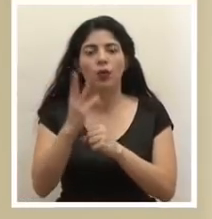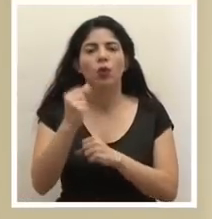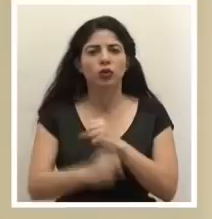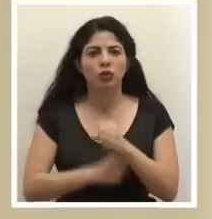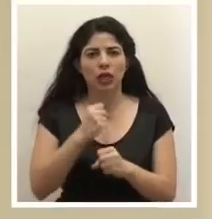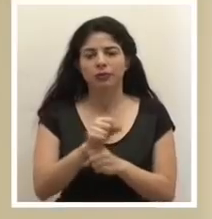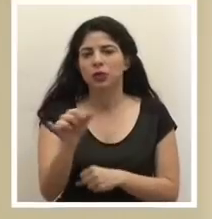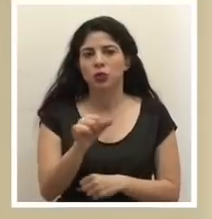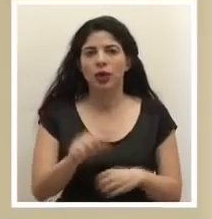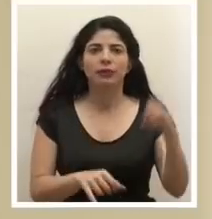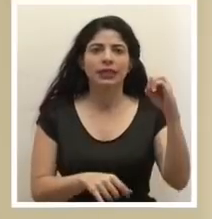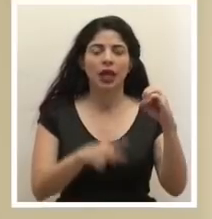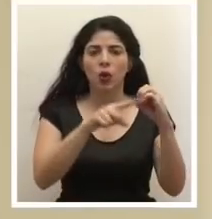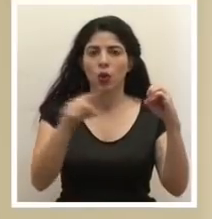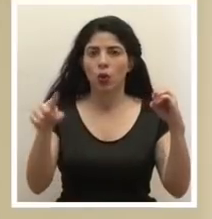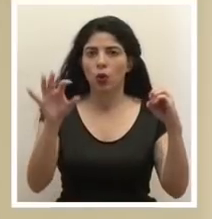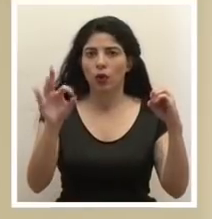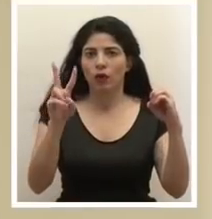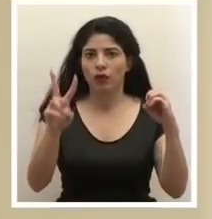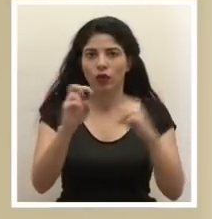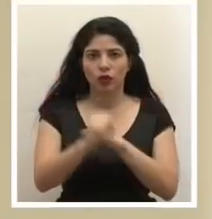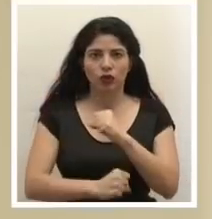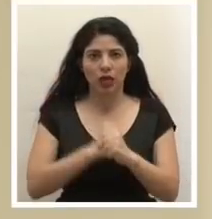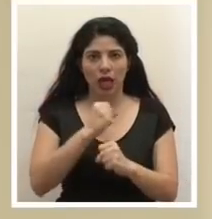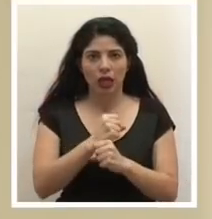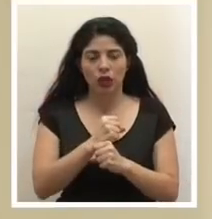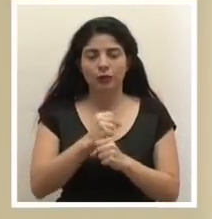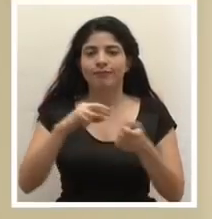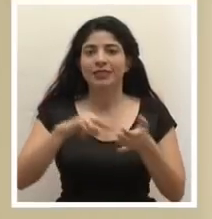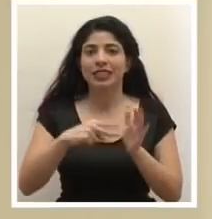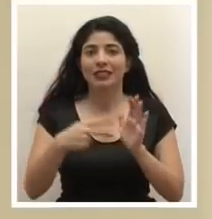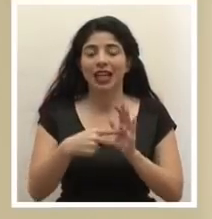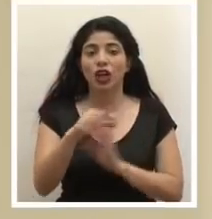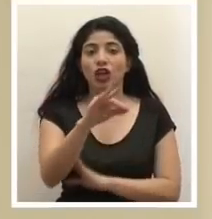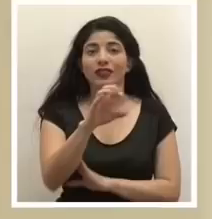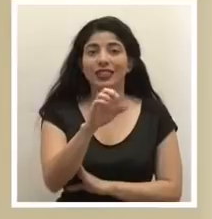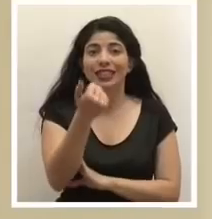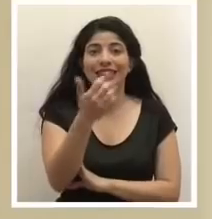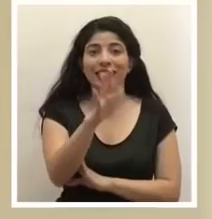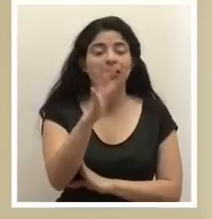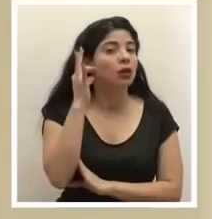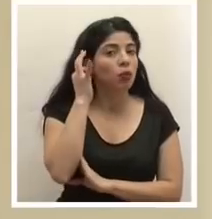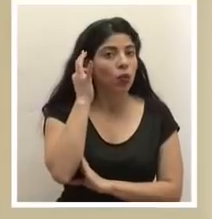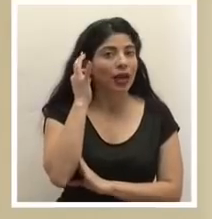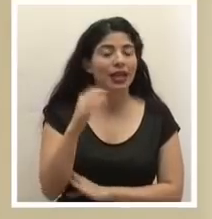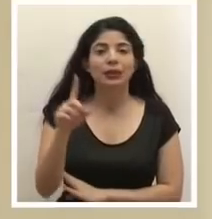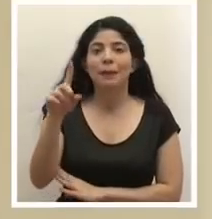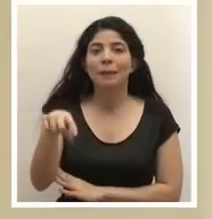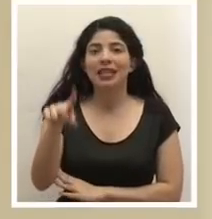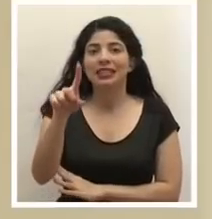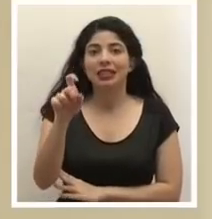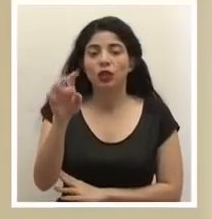se mantiene, va de cero a los 92 años. Estamos hablando de 915 mujeres y mil